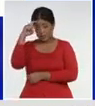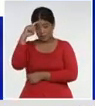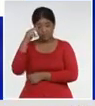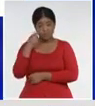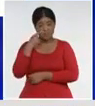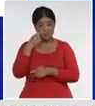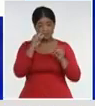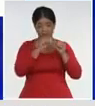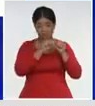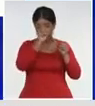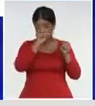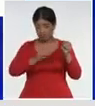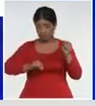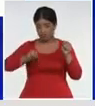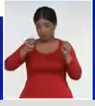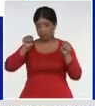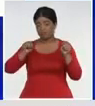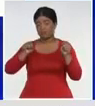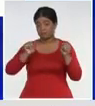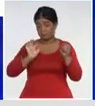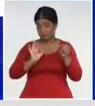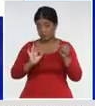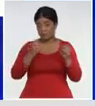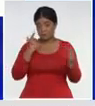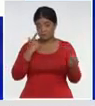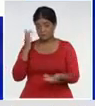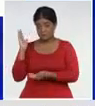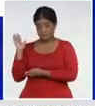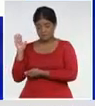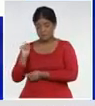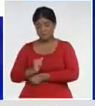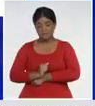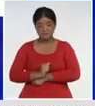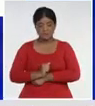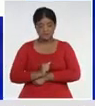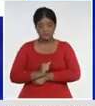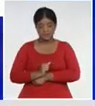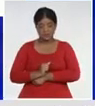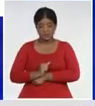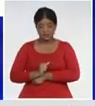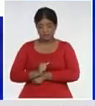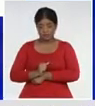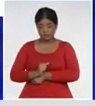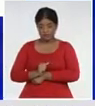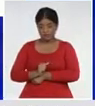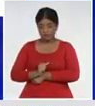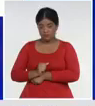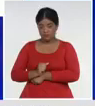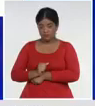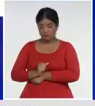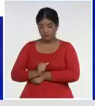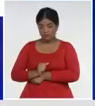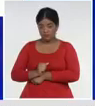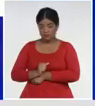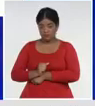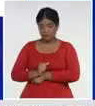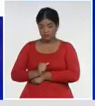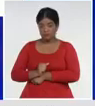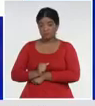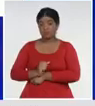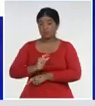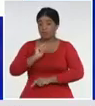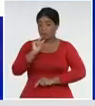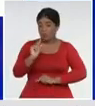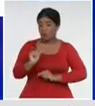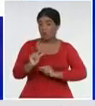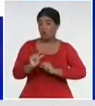quinto lugar, por la tasa, de incidencia, ahí tienen ustedes, la curva, realmente se ha venido, incrementando, en los 5